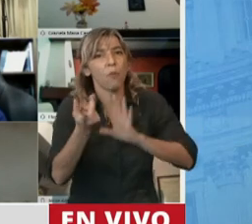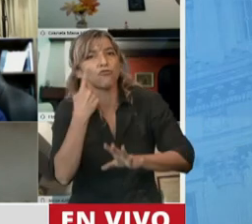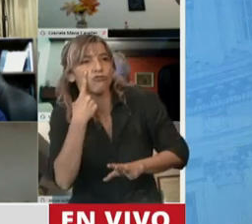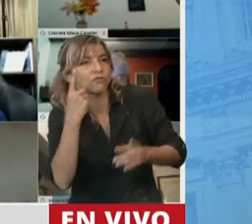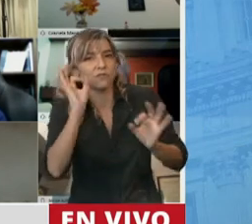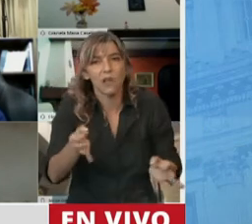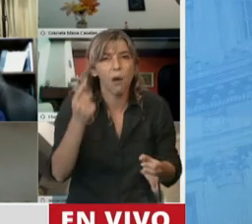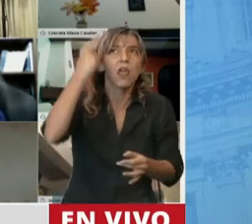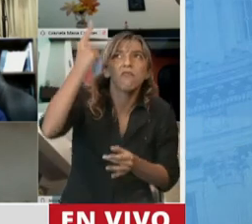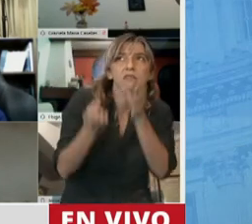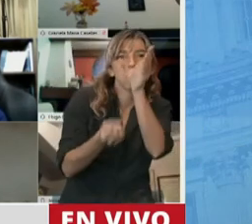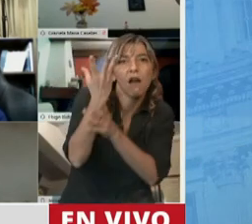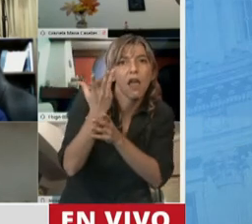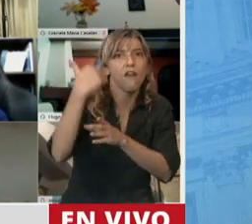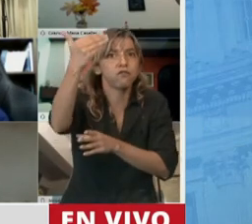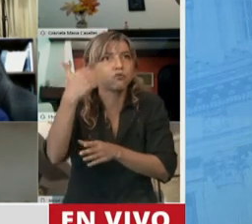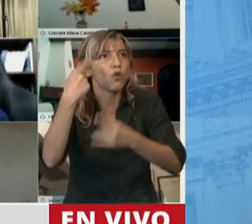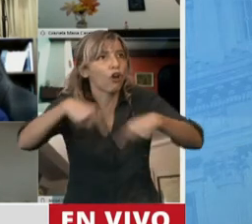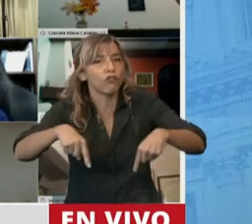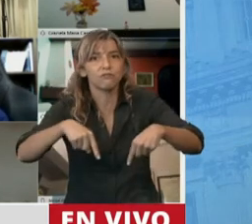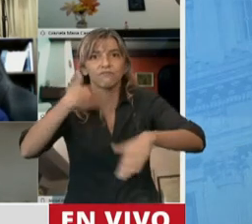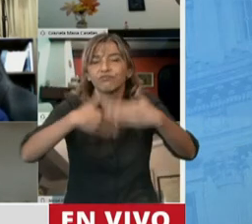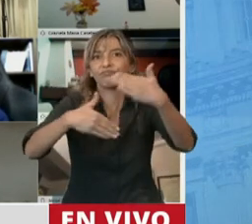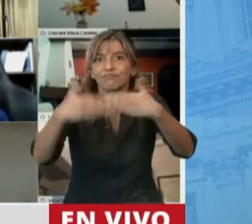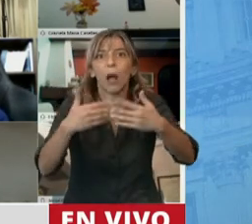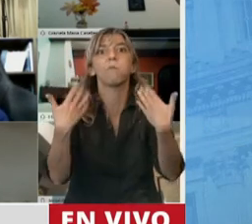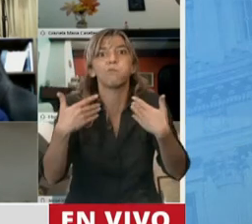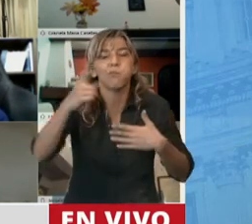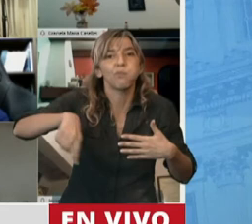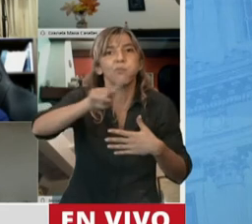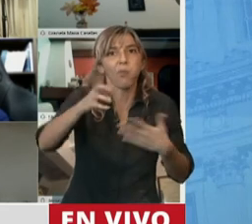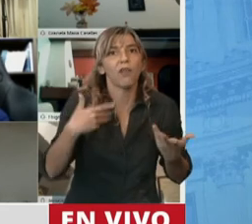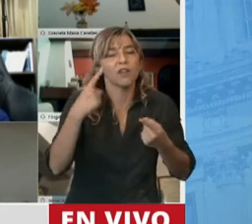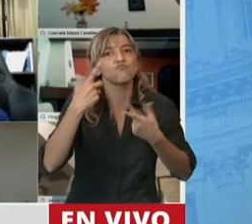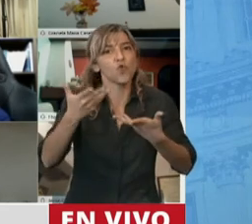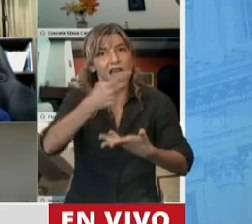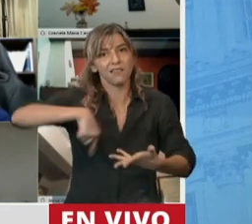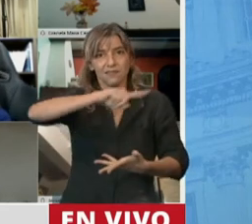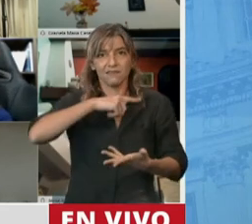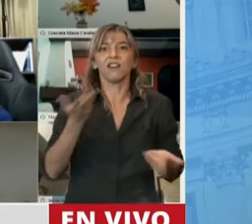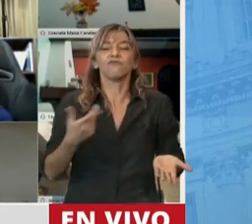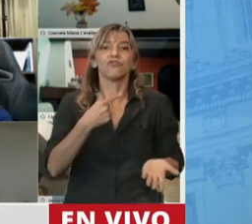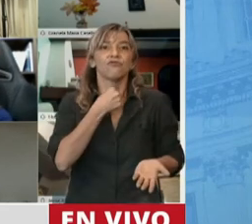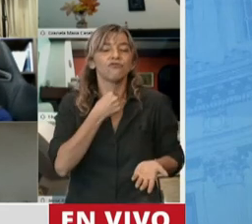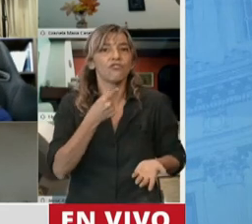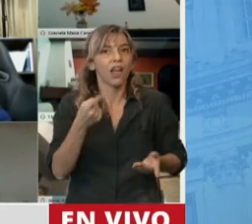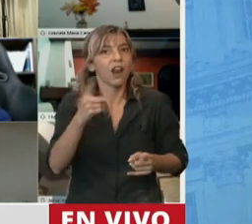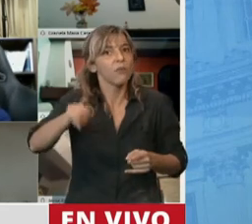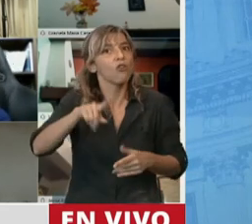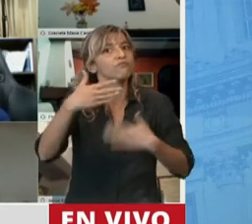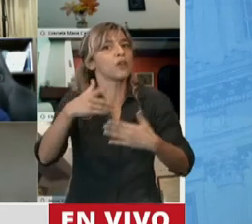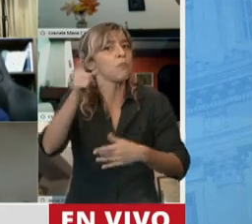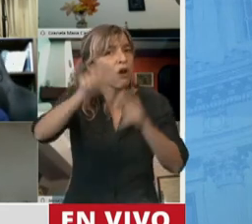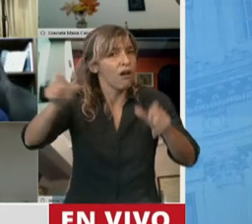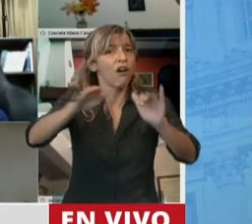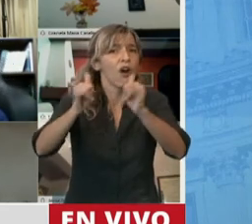desarrollar el futuro que necesitamos en todo el país, que no se quieren ir del país, que quieren vivir